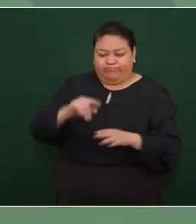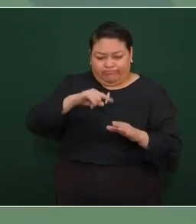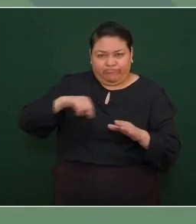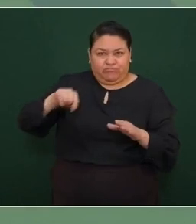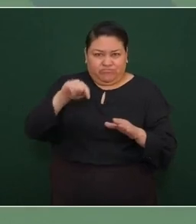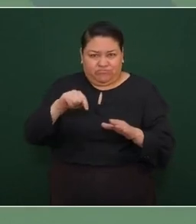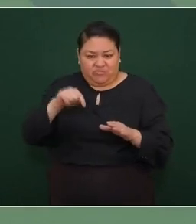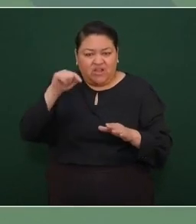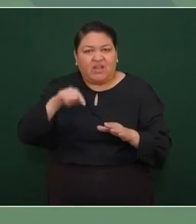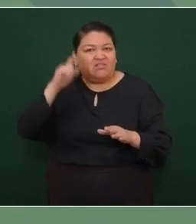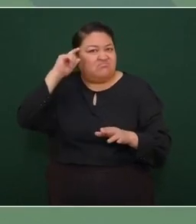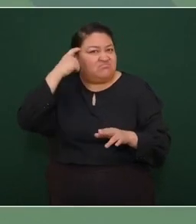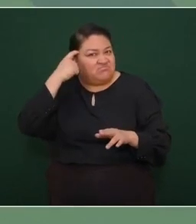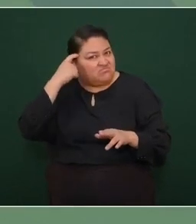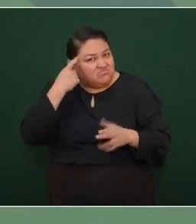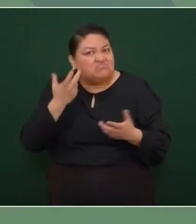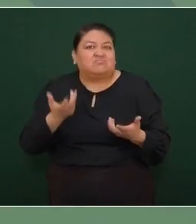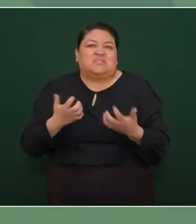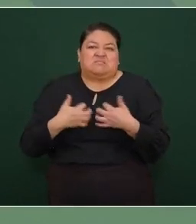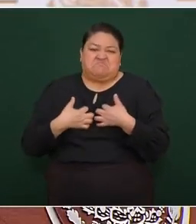inconformes